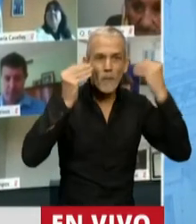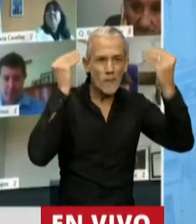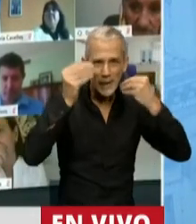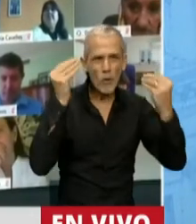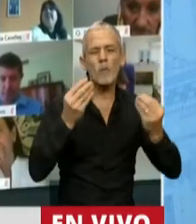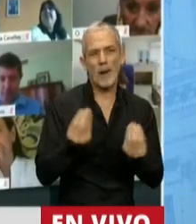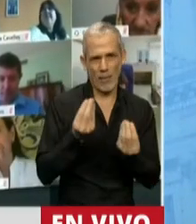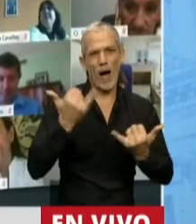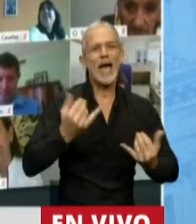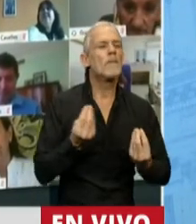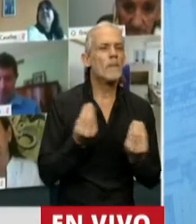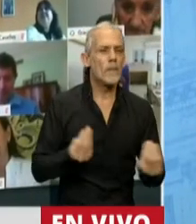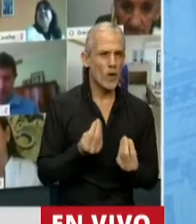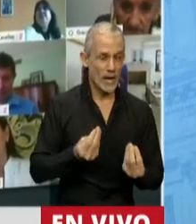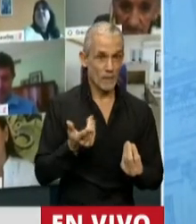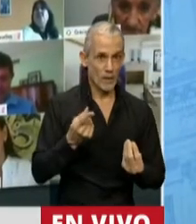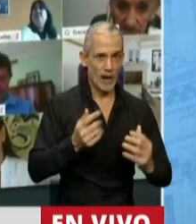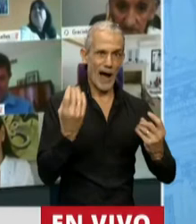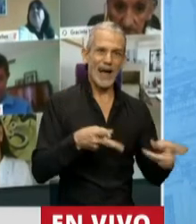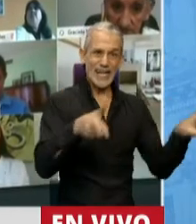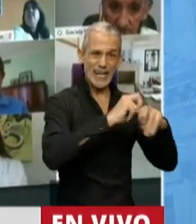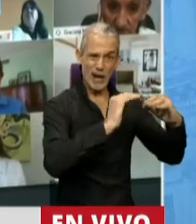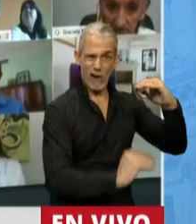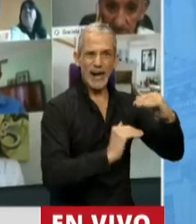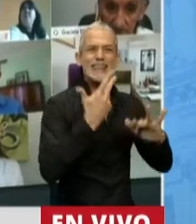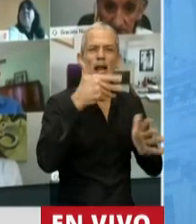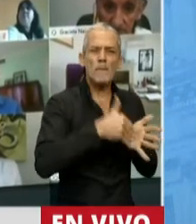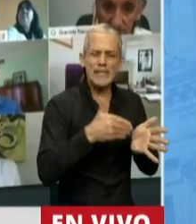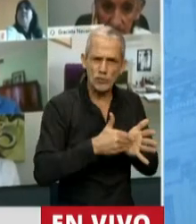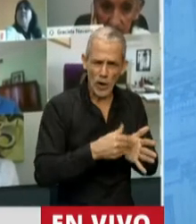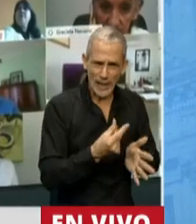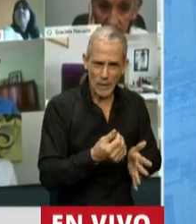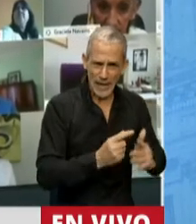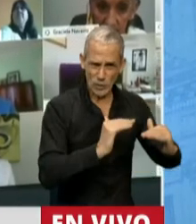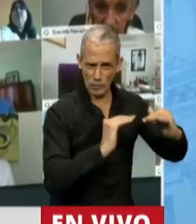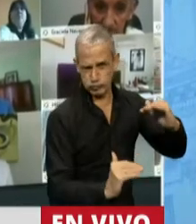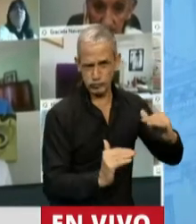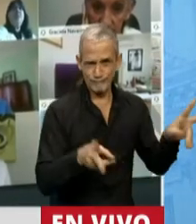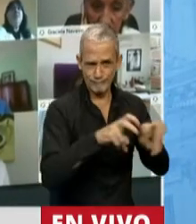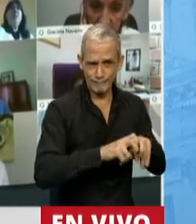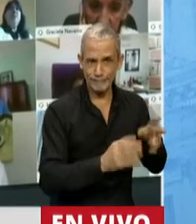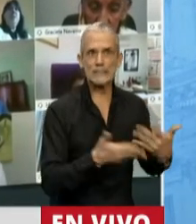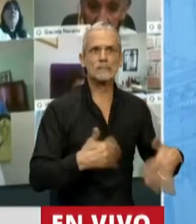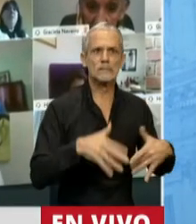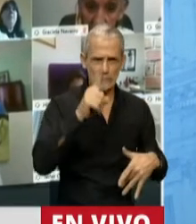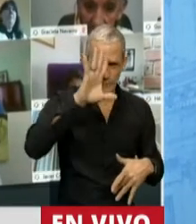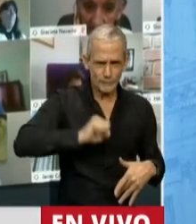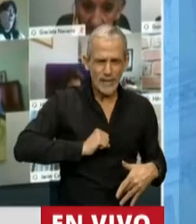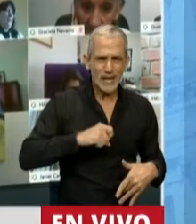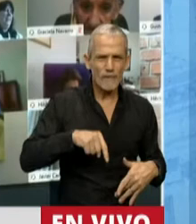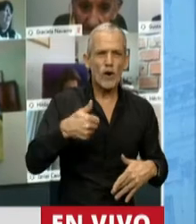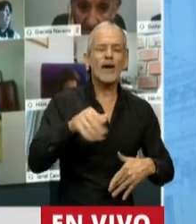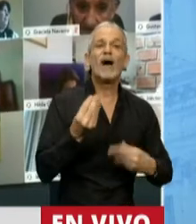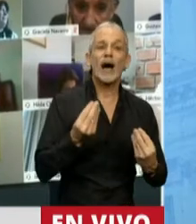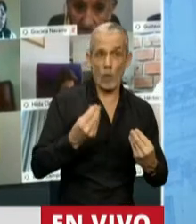llegar a un déficit financiero de 3 billones de pesos y que en definitiva eso va a ser el desafío que